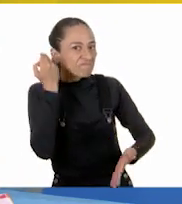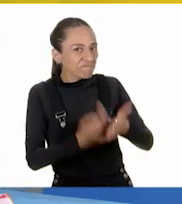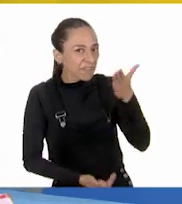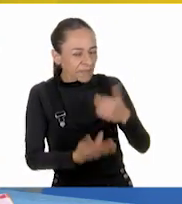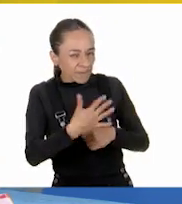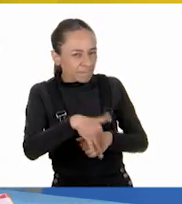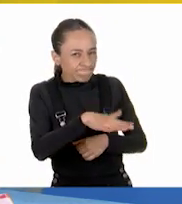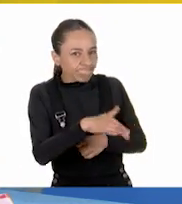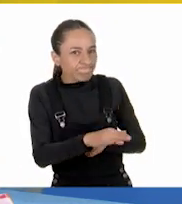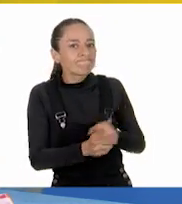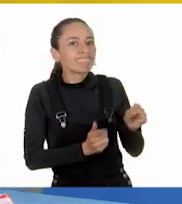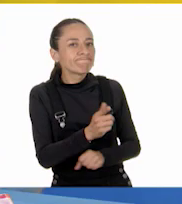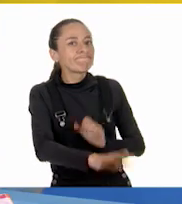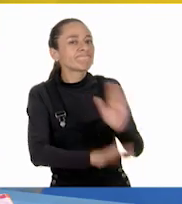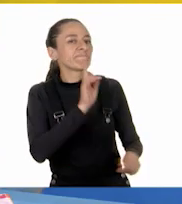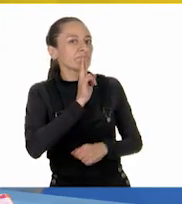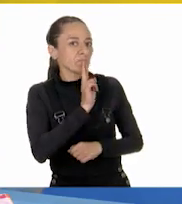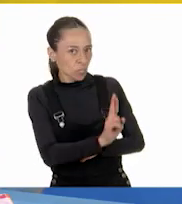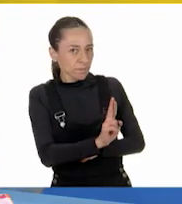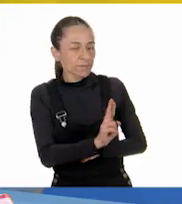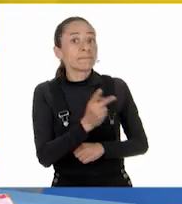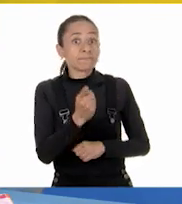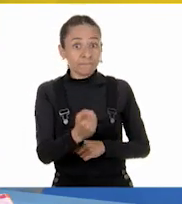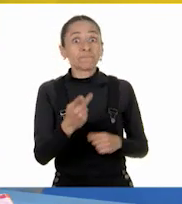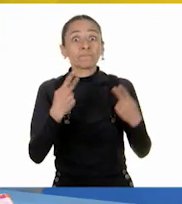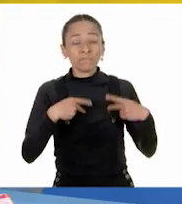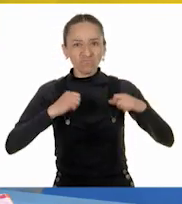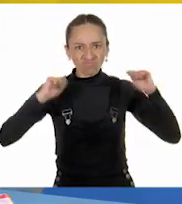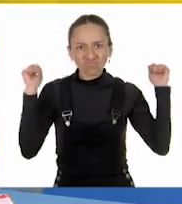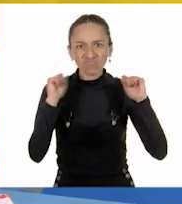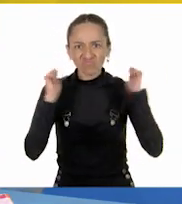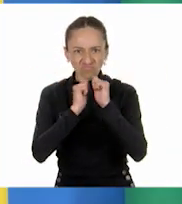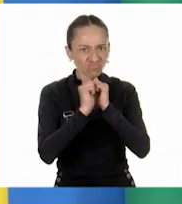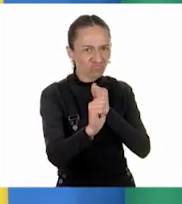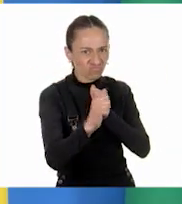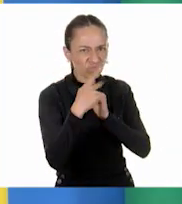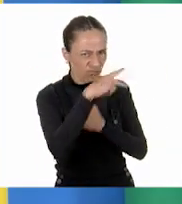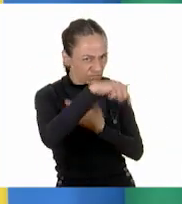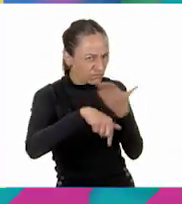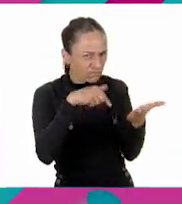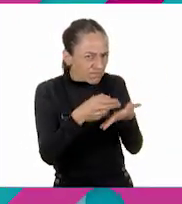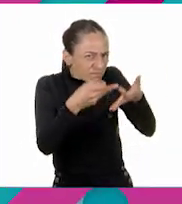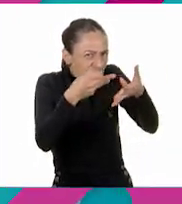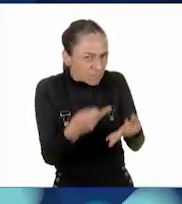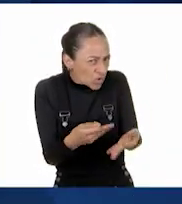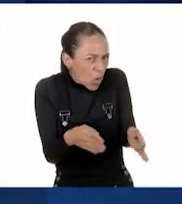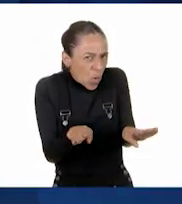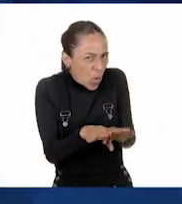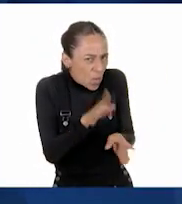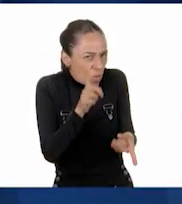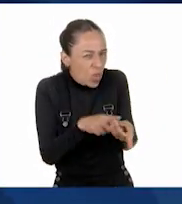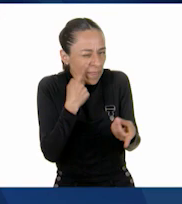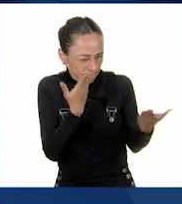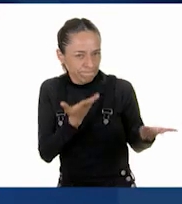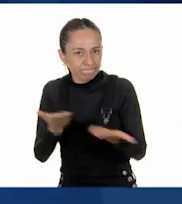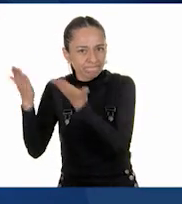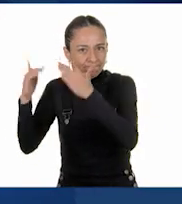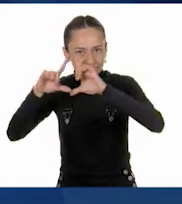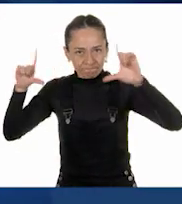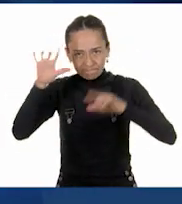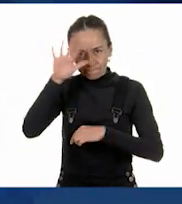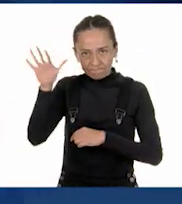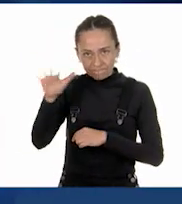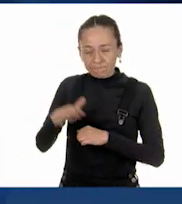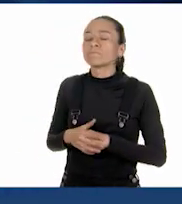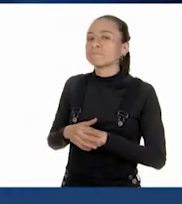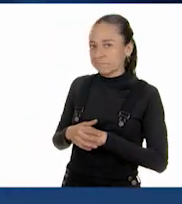en la que va un corredor. Vamos a leer el informe. Muy bien, vamos a leerlo. En una